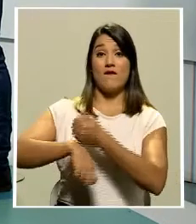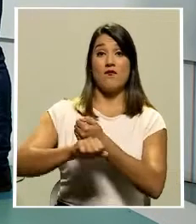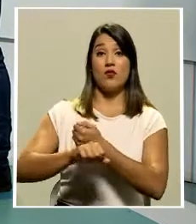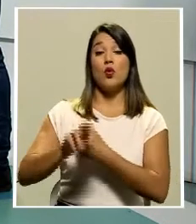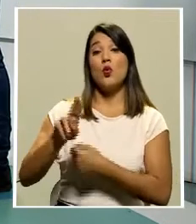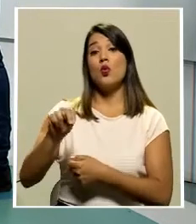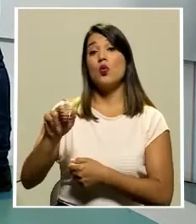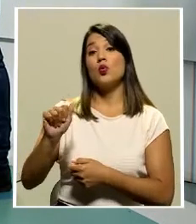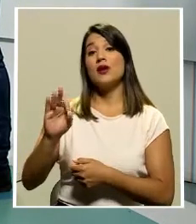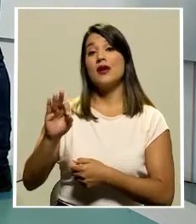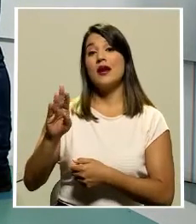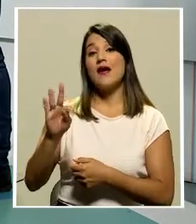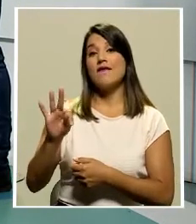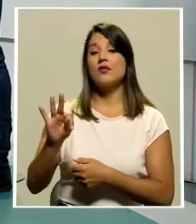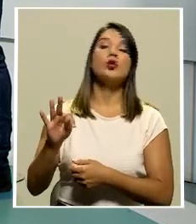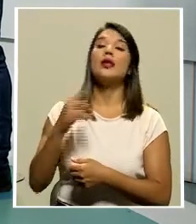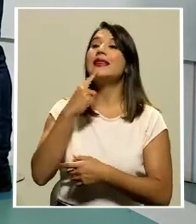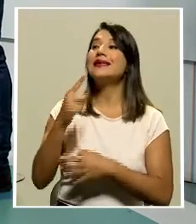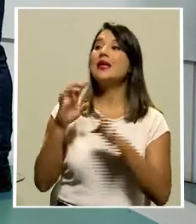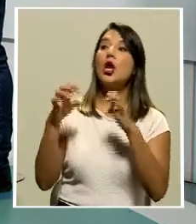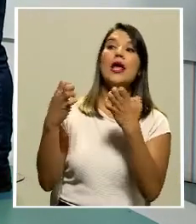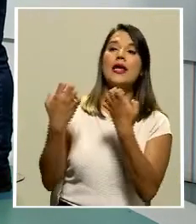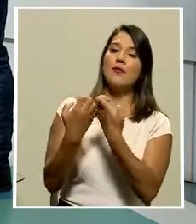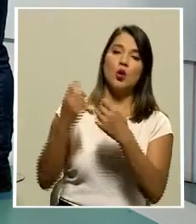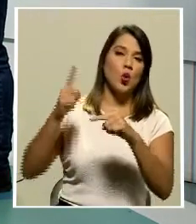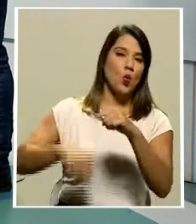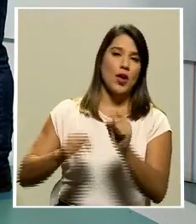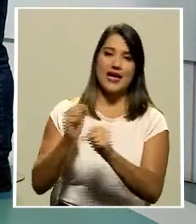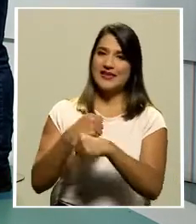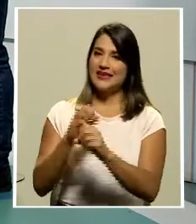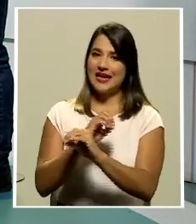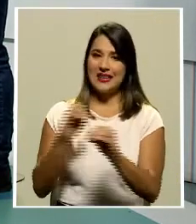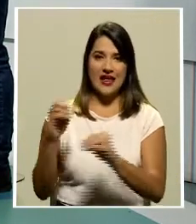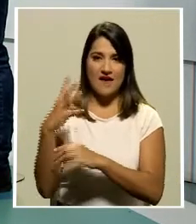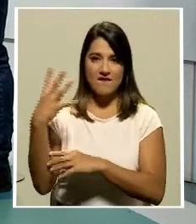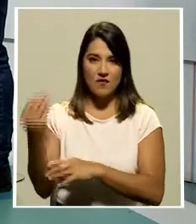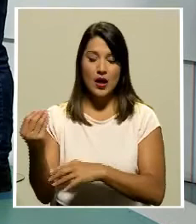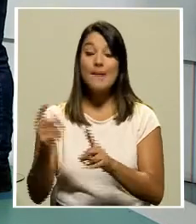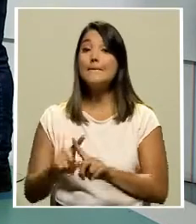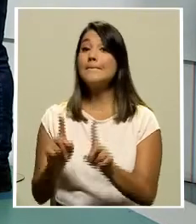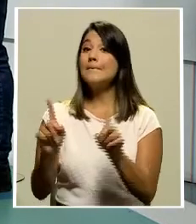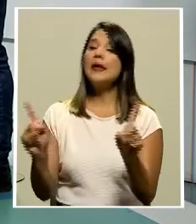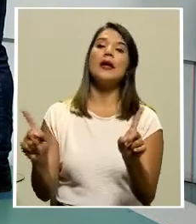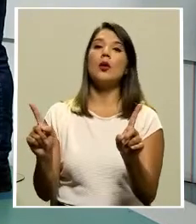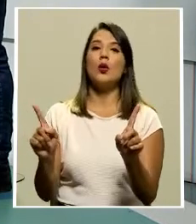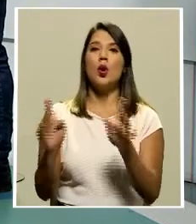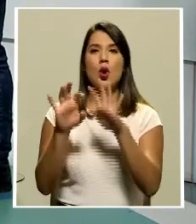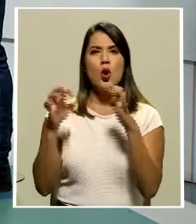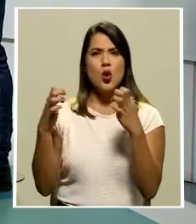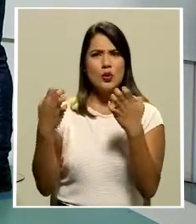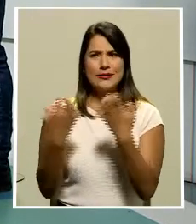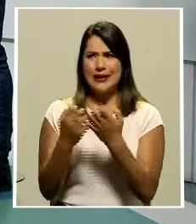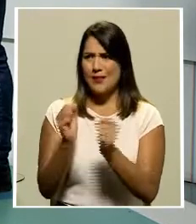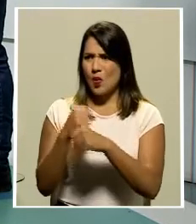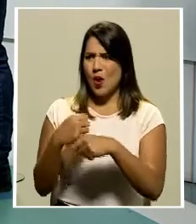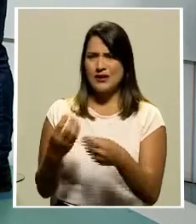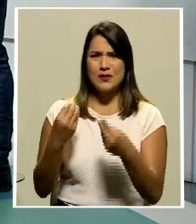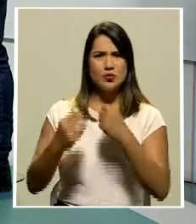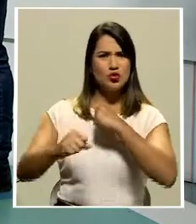la potestad afuera. Pero, evidentemente, hay un asunto... A ver, ellos hacen muchas campañas